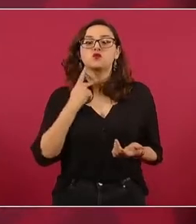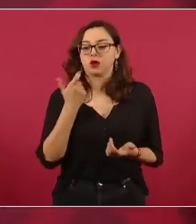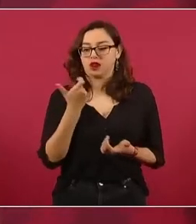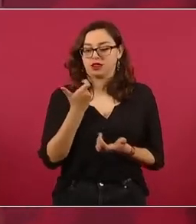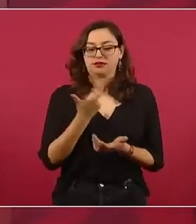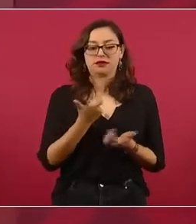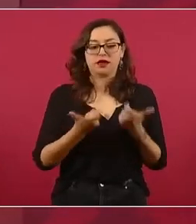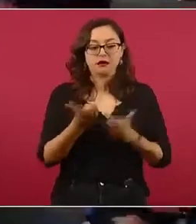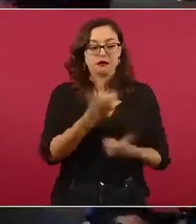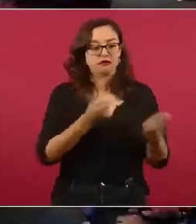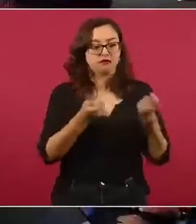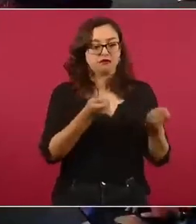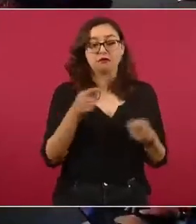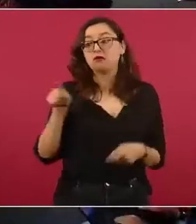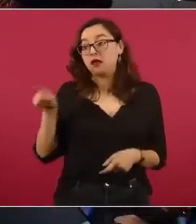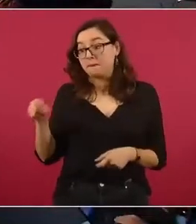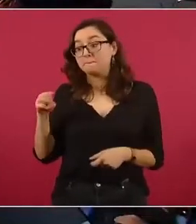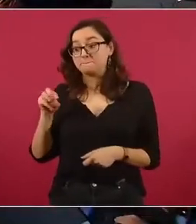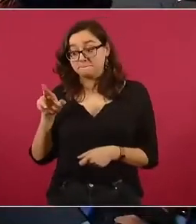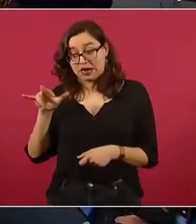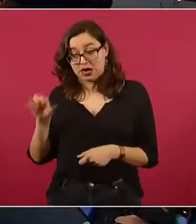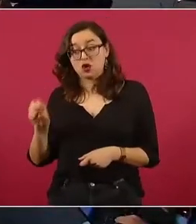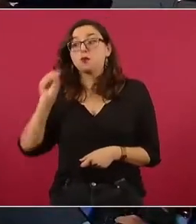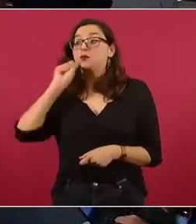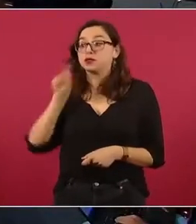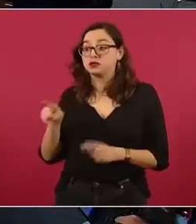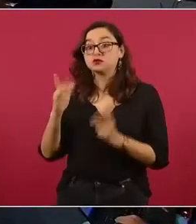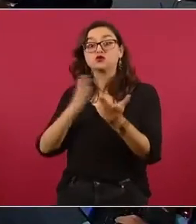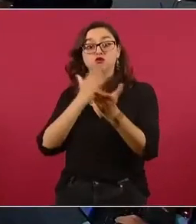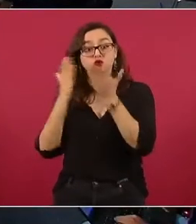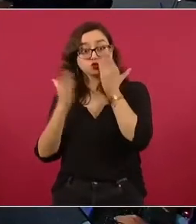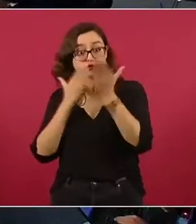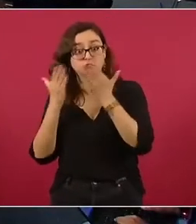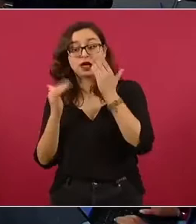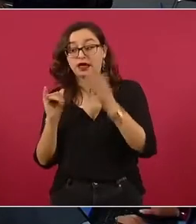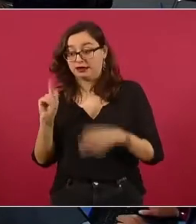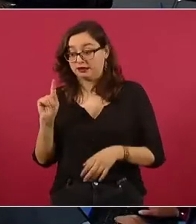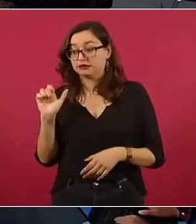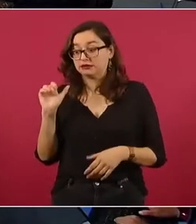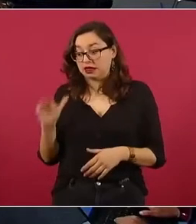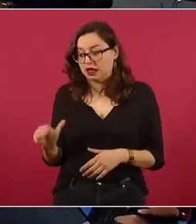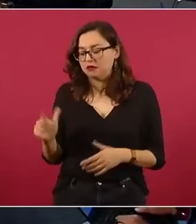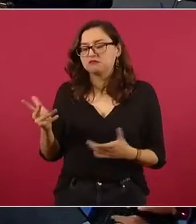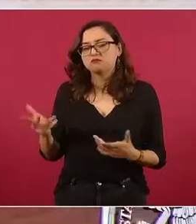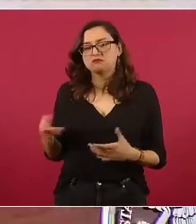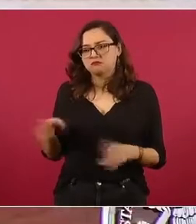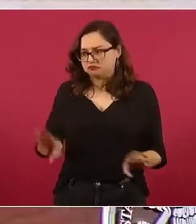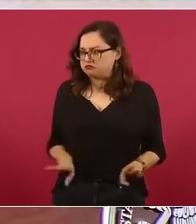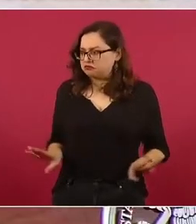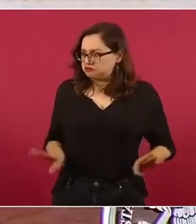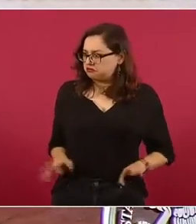Entonces, lo propusimos